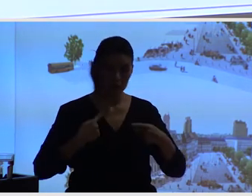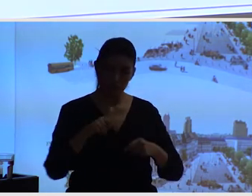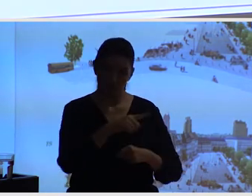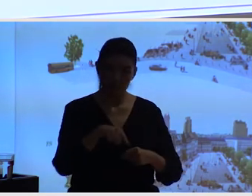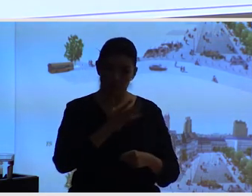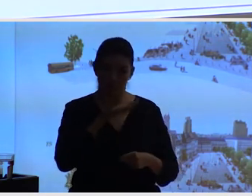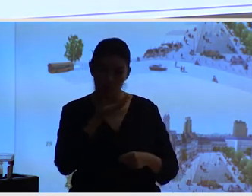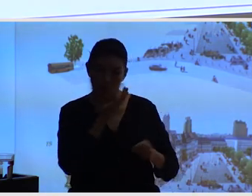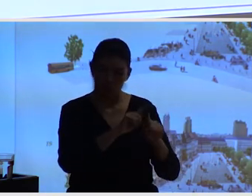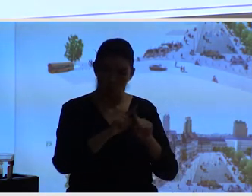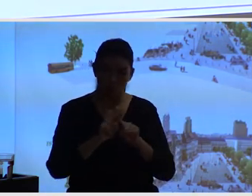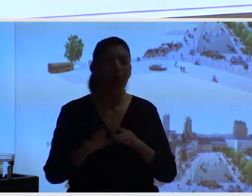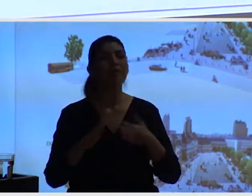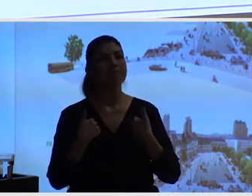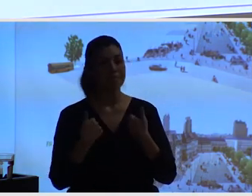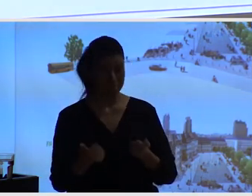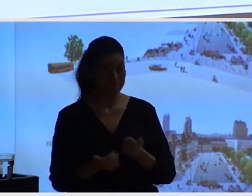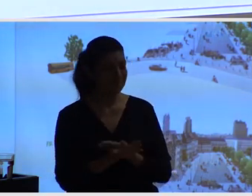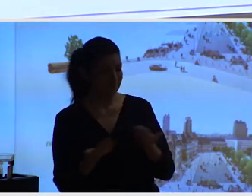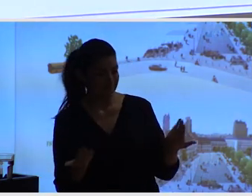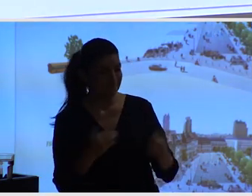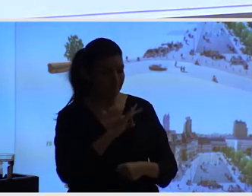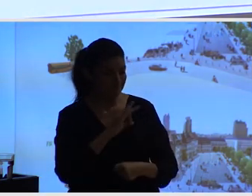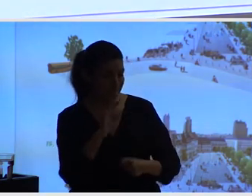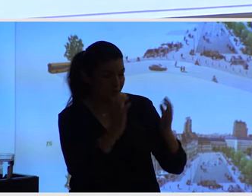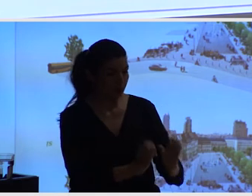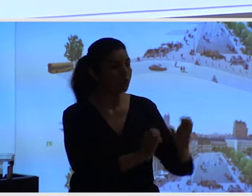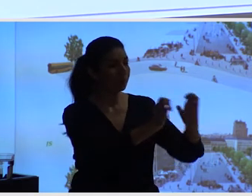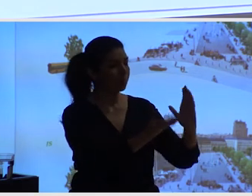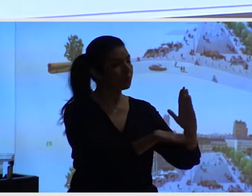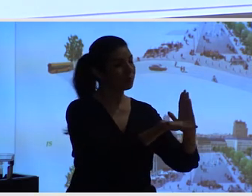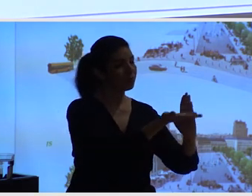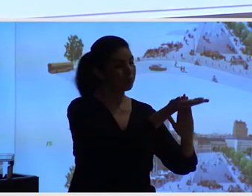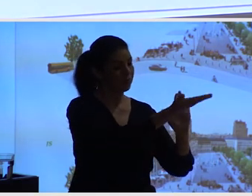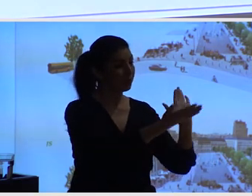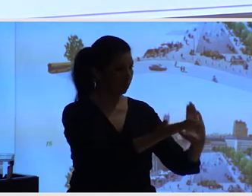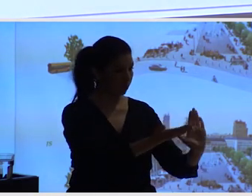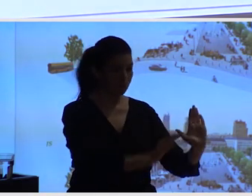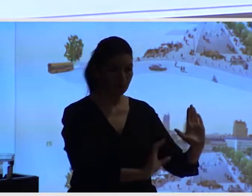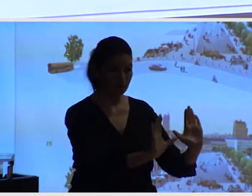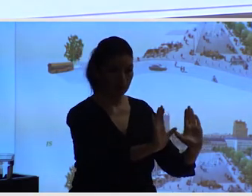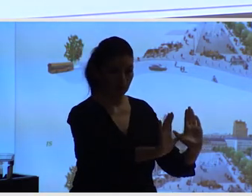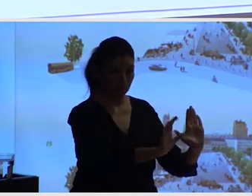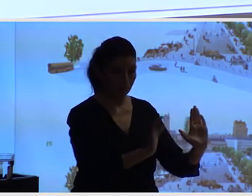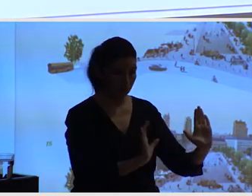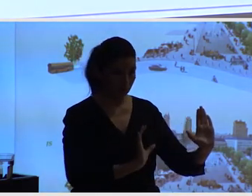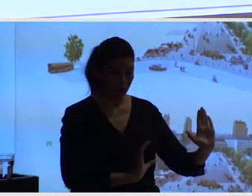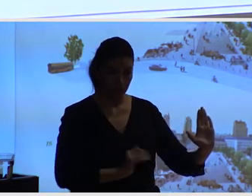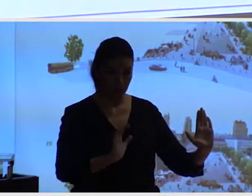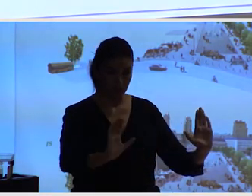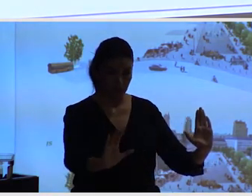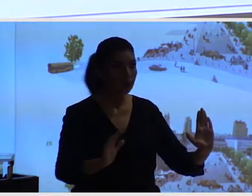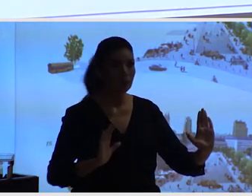influenciado por el diseño del espacio, y el diseño del espacio público es informado e influenciado